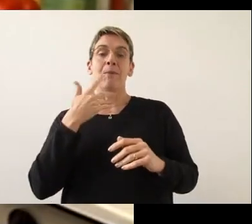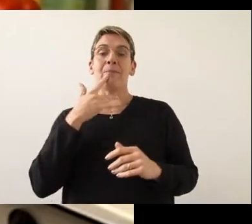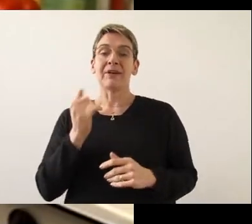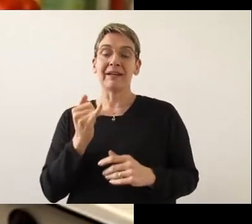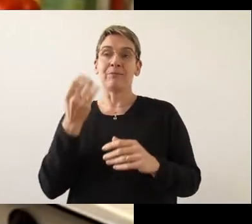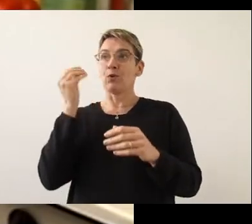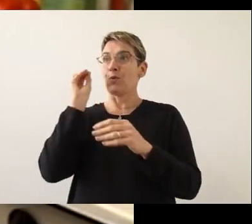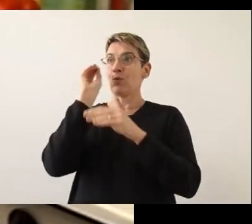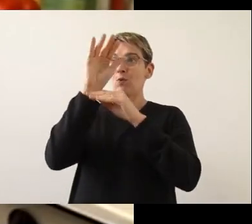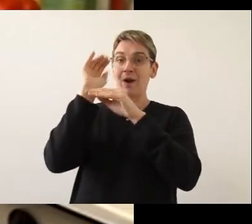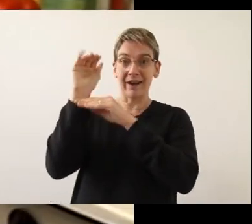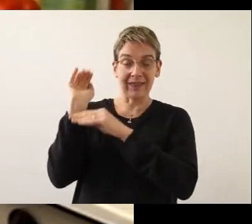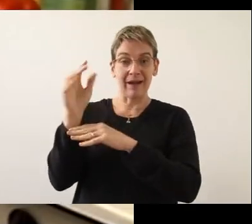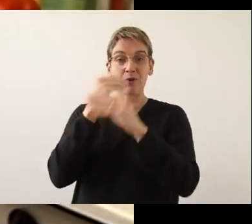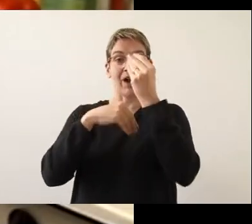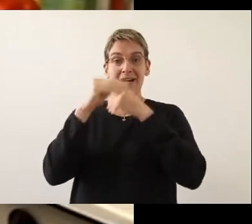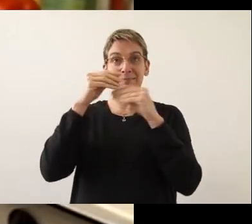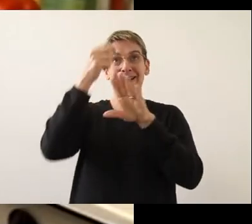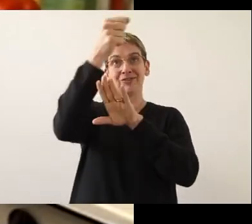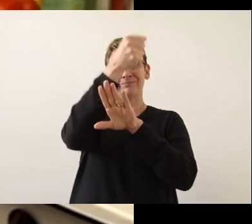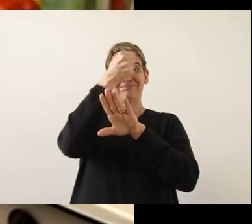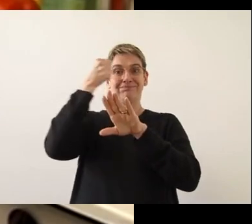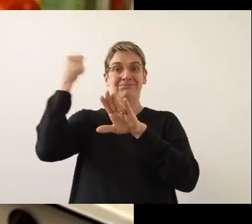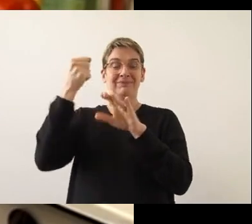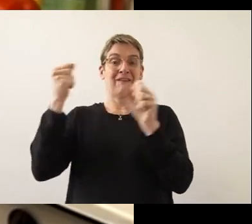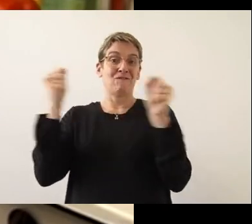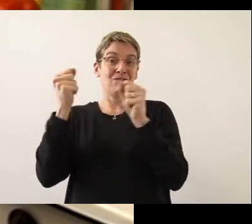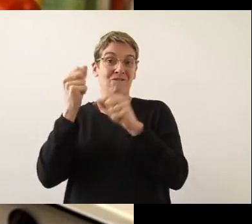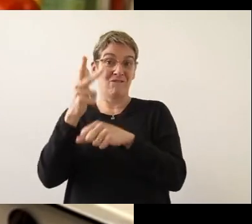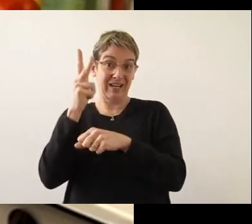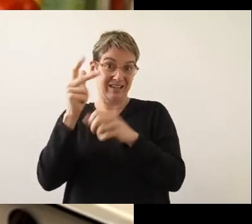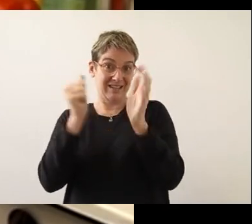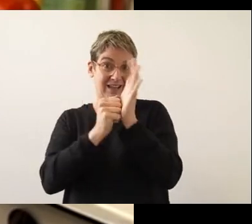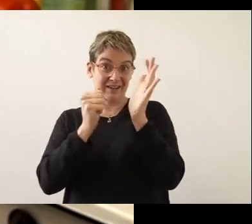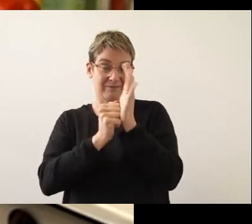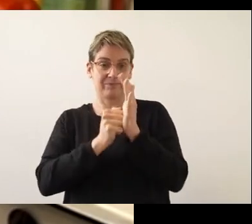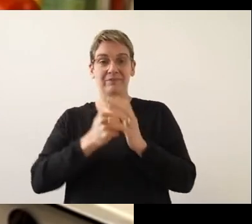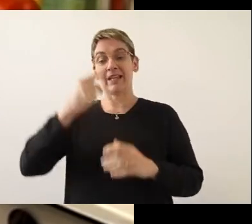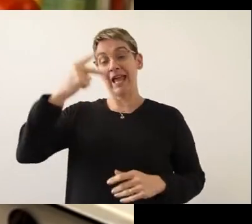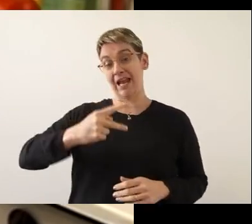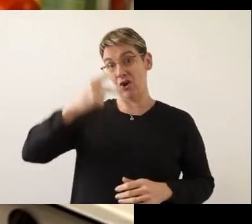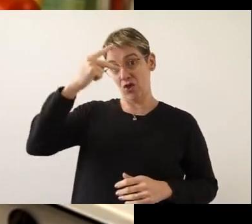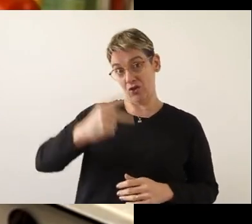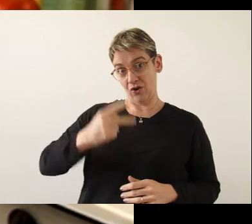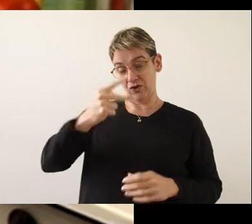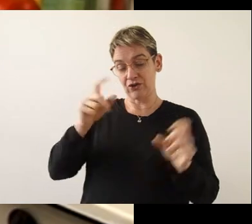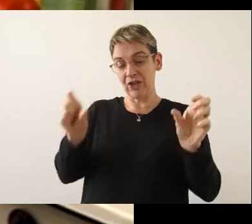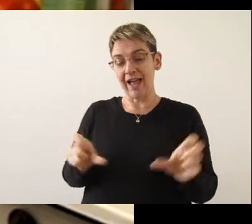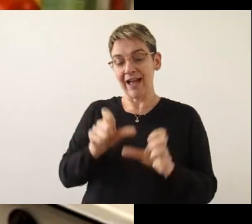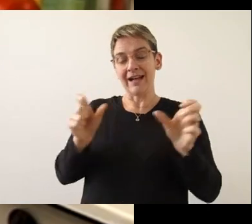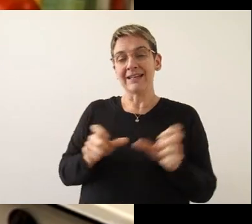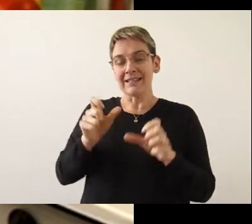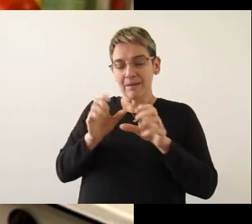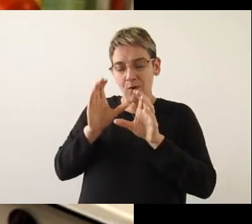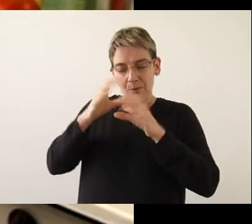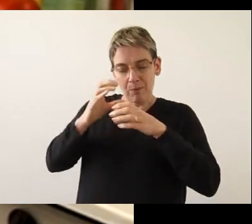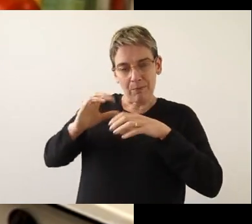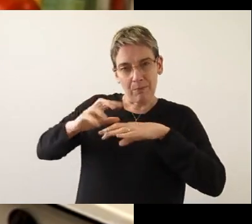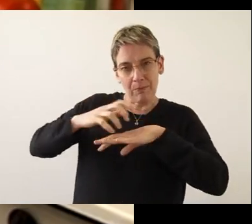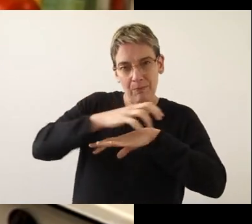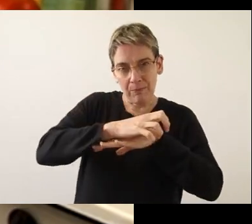colocamos alimentos en el freezer. En ambos casos, actuamos sobre los microorganismos